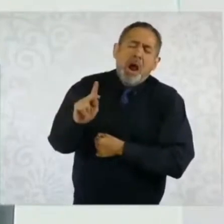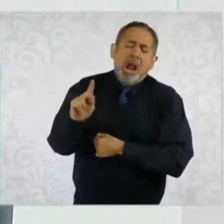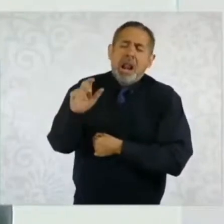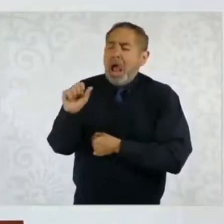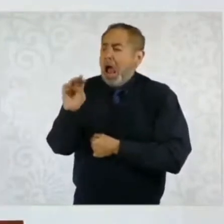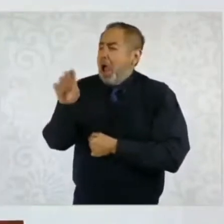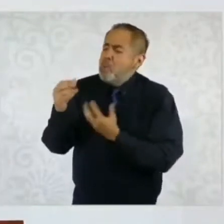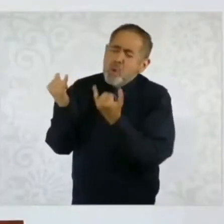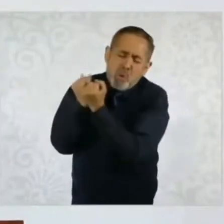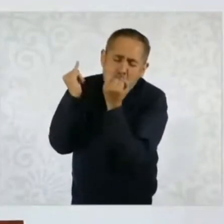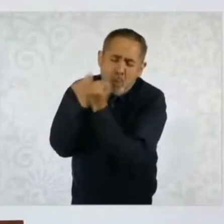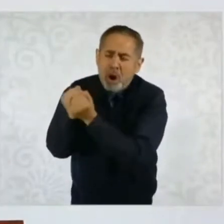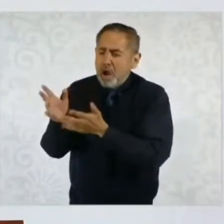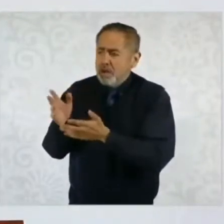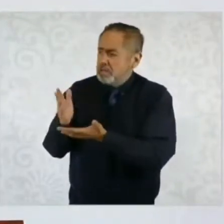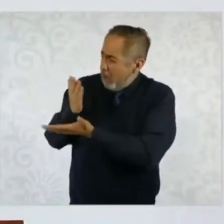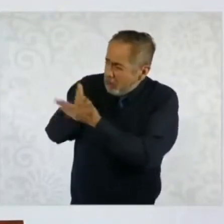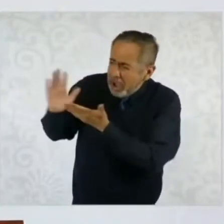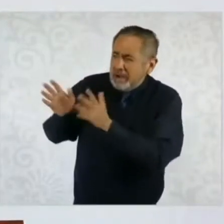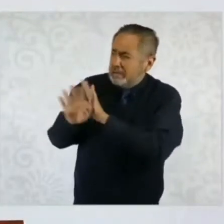No pinta su raya.